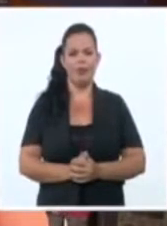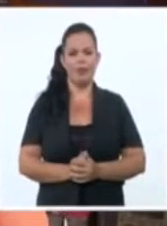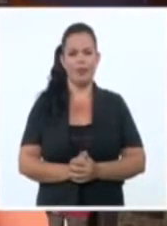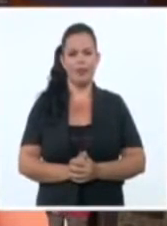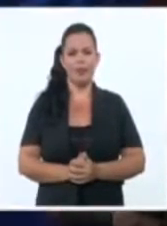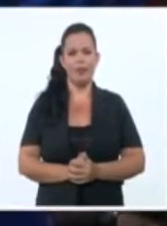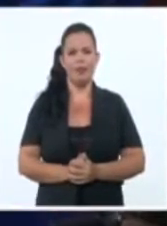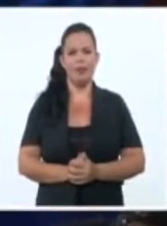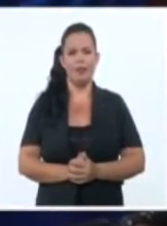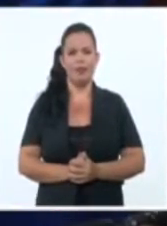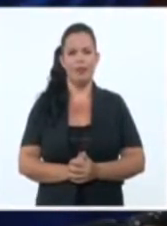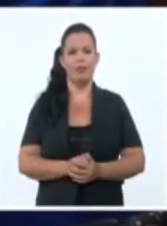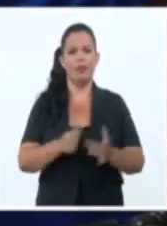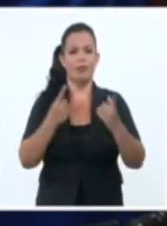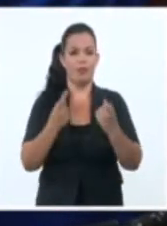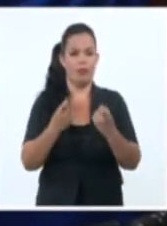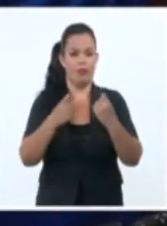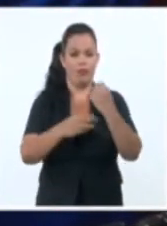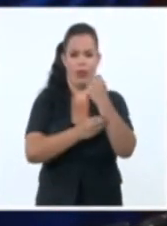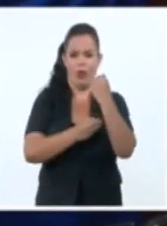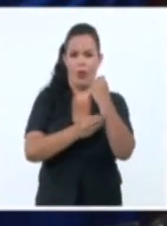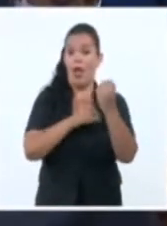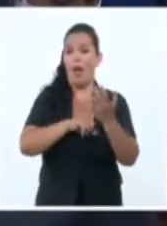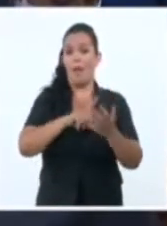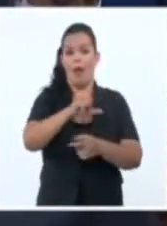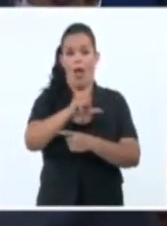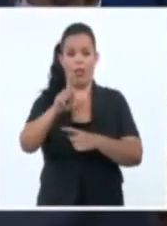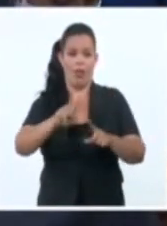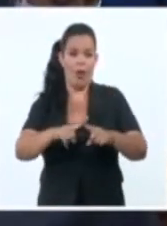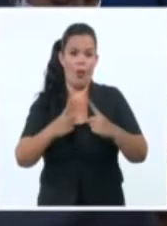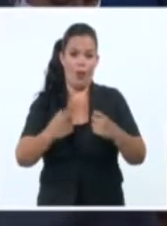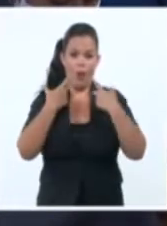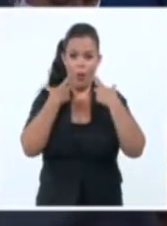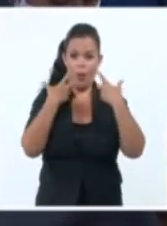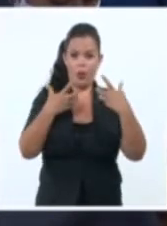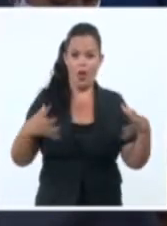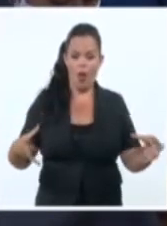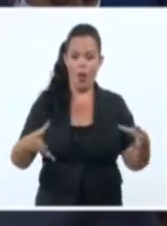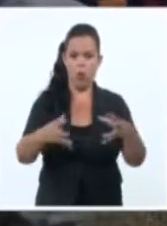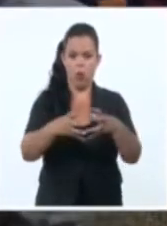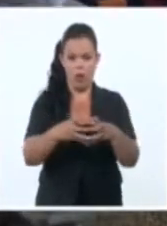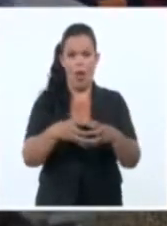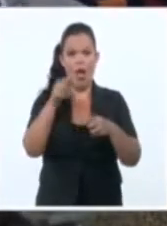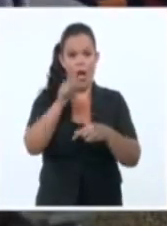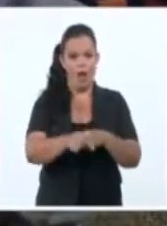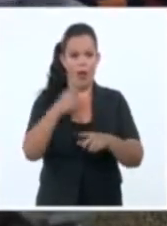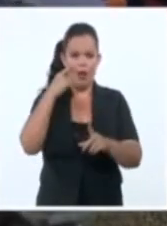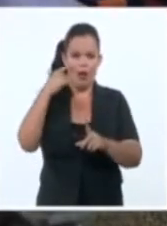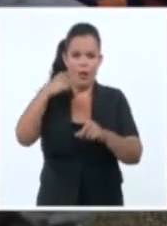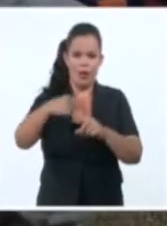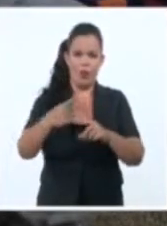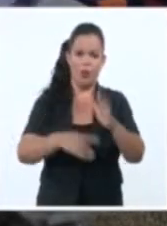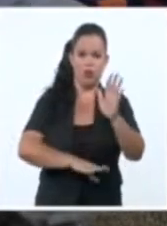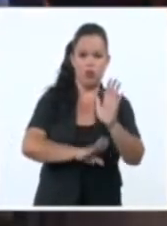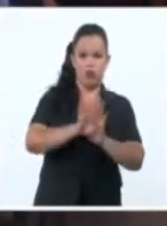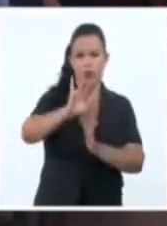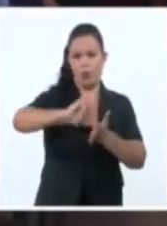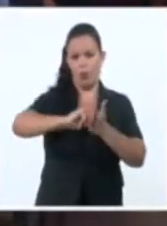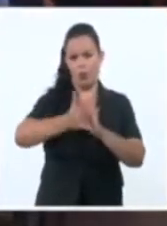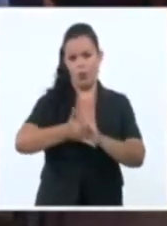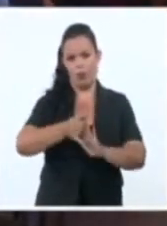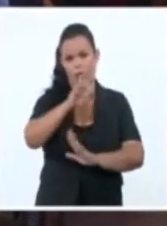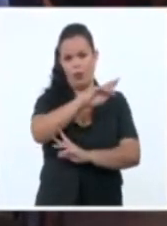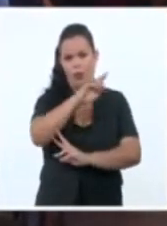La necesidad de fortalecer al partido como vanguardia que aglutine a toda la población en la construcción del proyecto revolucionario cubano,